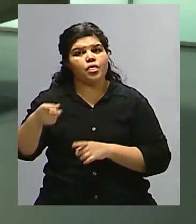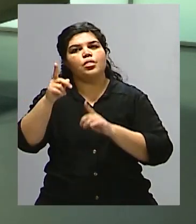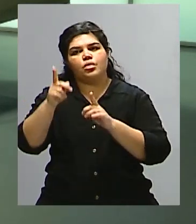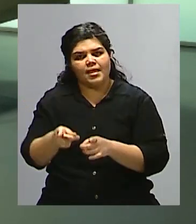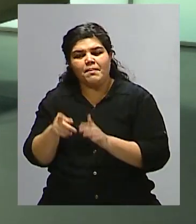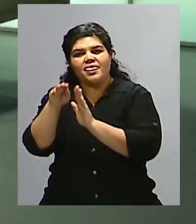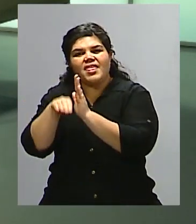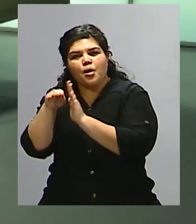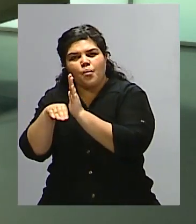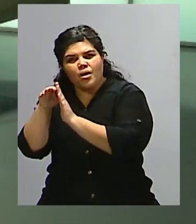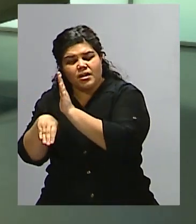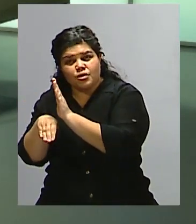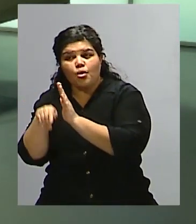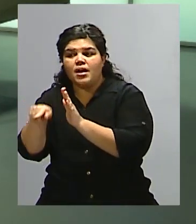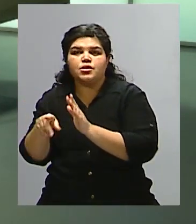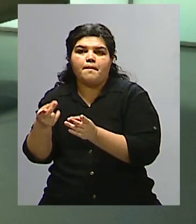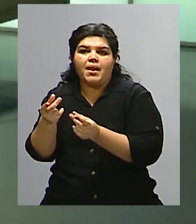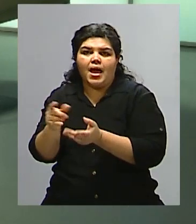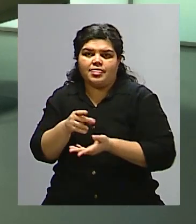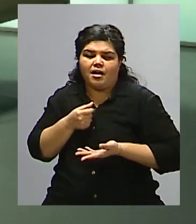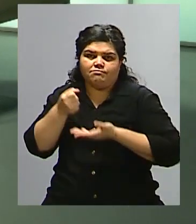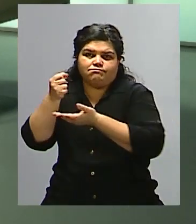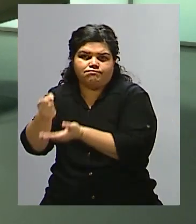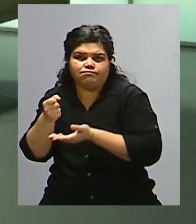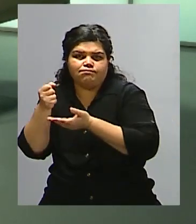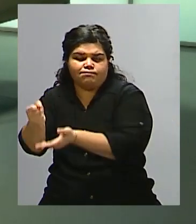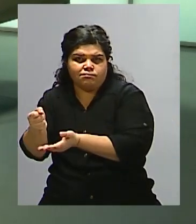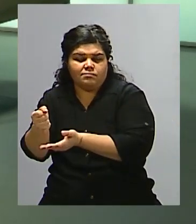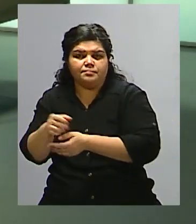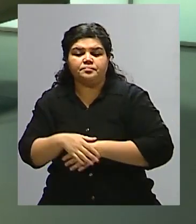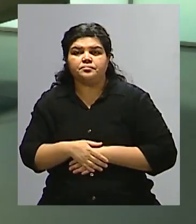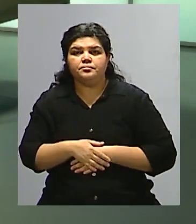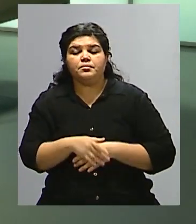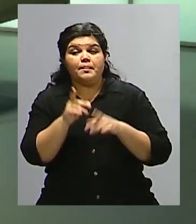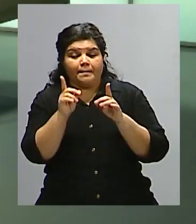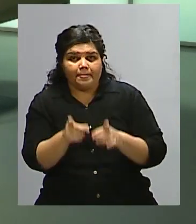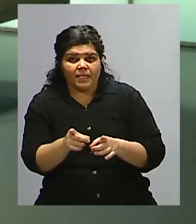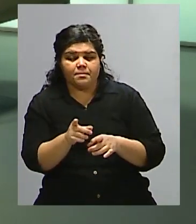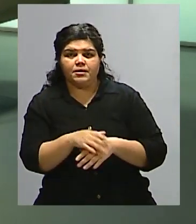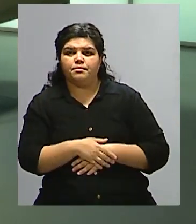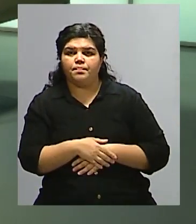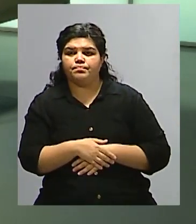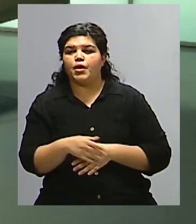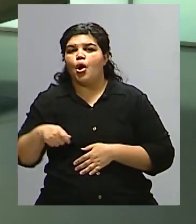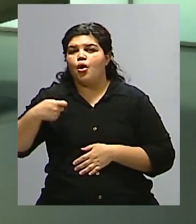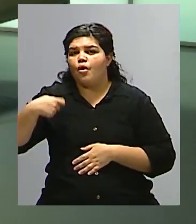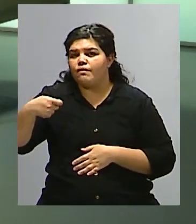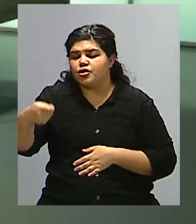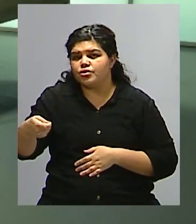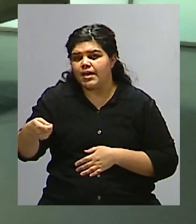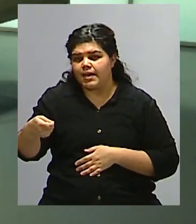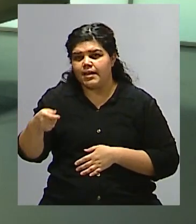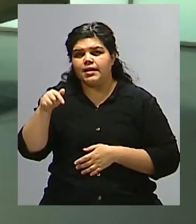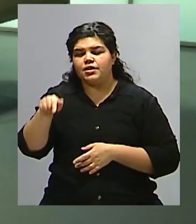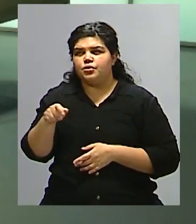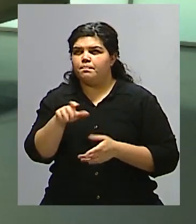una parte de financiamiento. Normalmente se dice que las obras sociales, de la seguridad social en términos generales, si